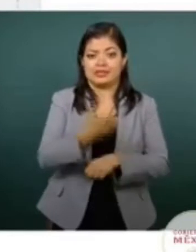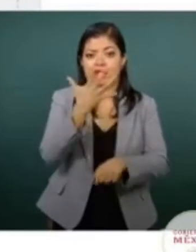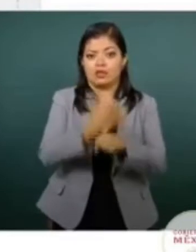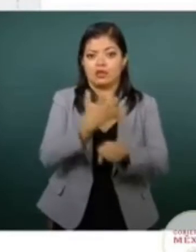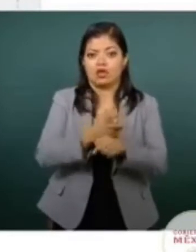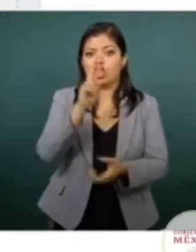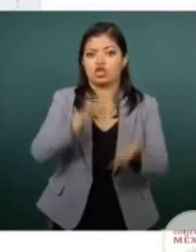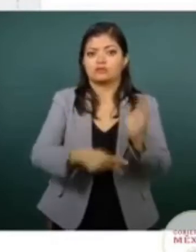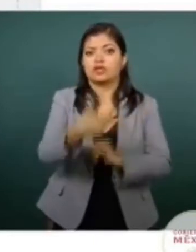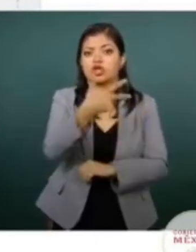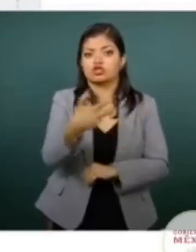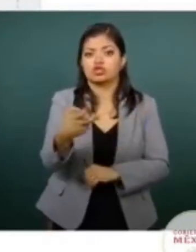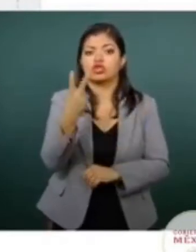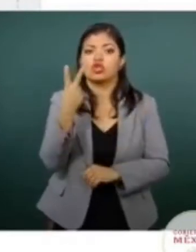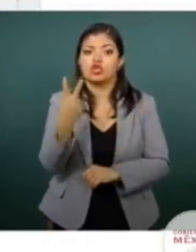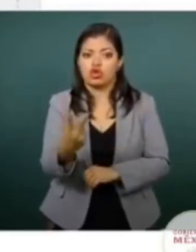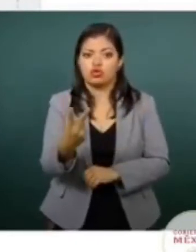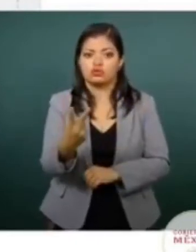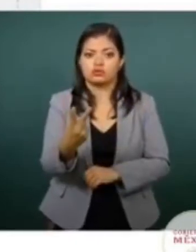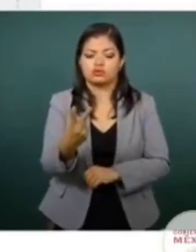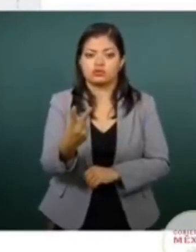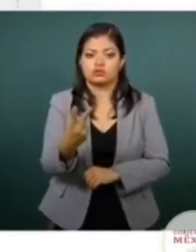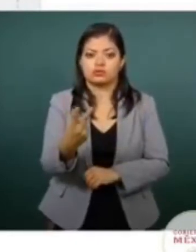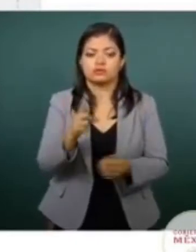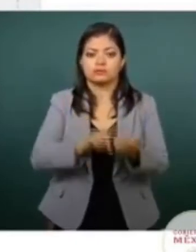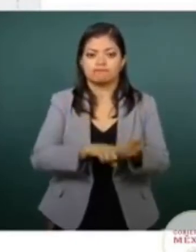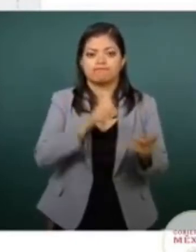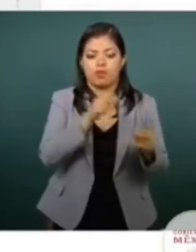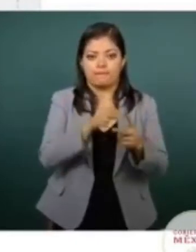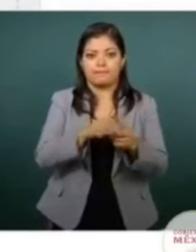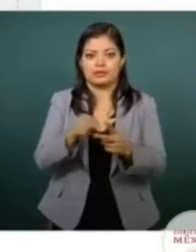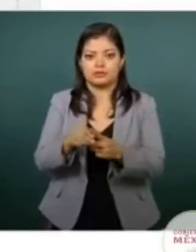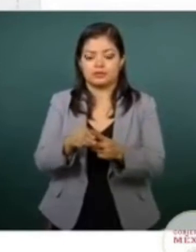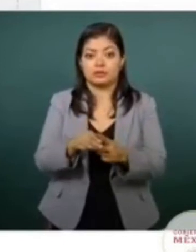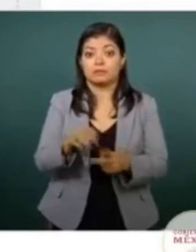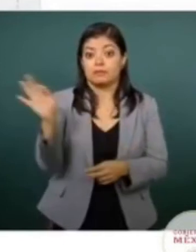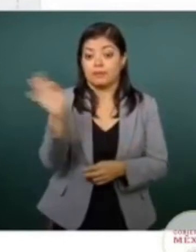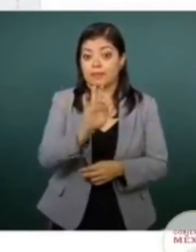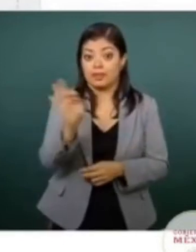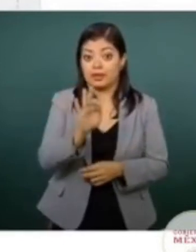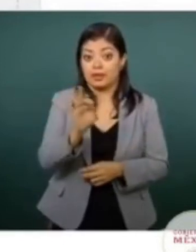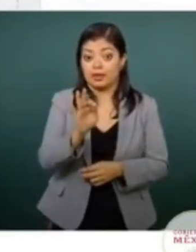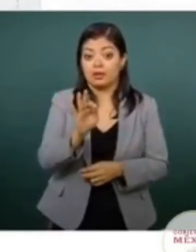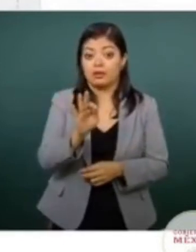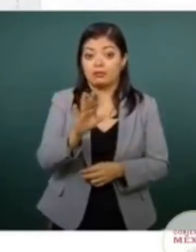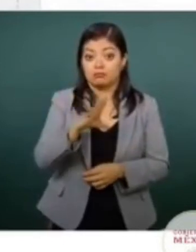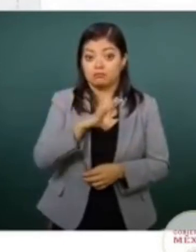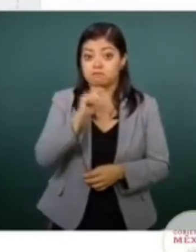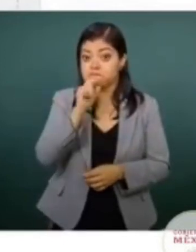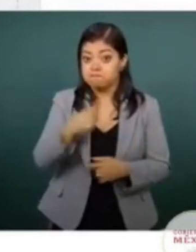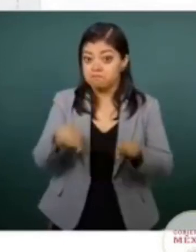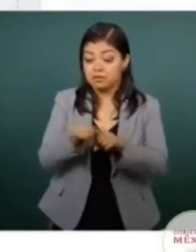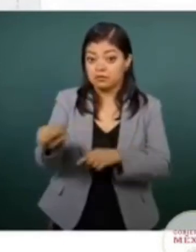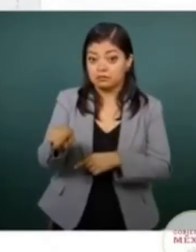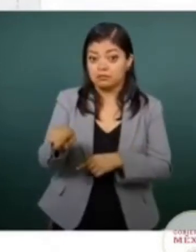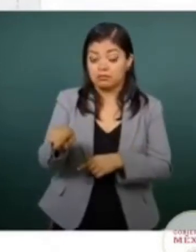802 homicidios. Y si consideramos estos mismos homicidios por cada